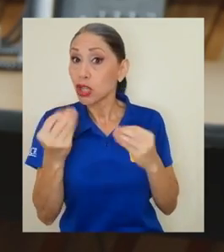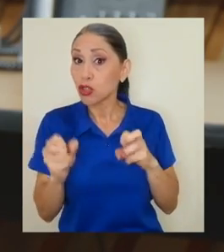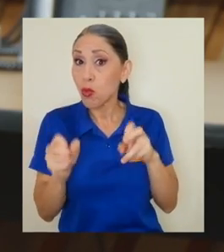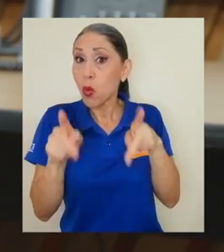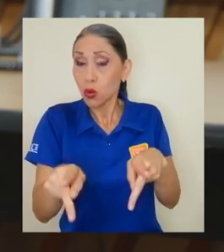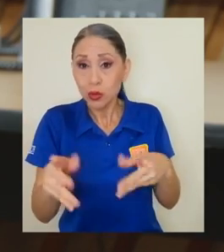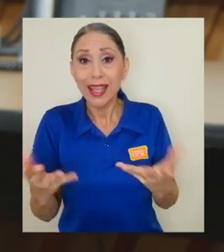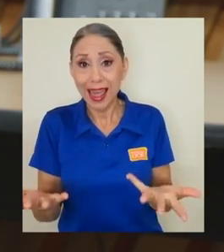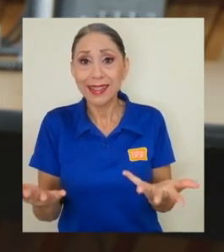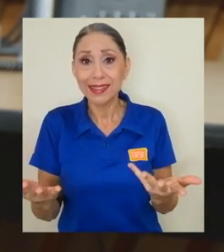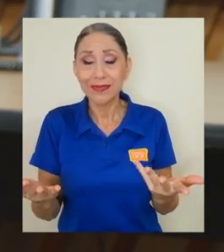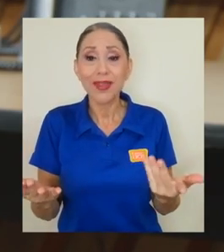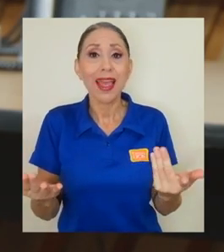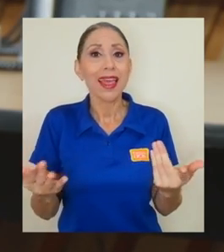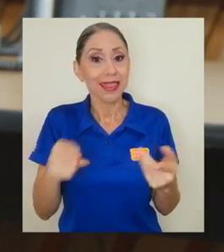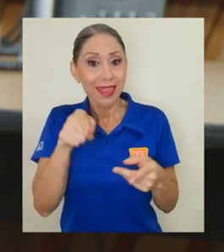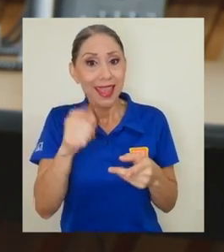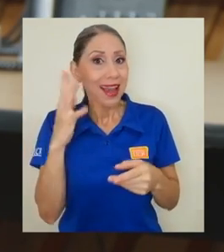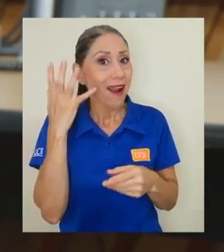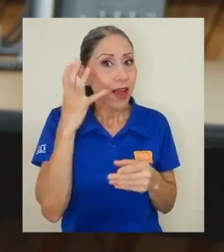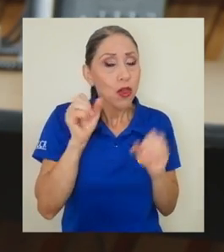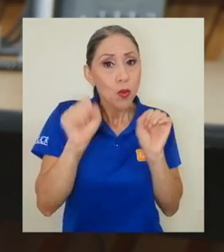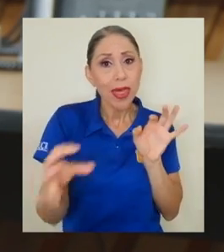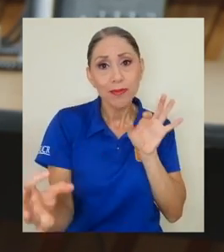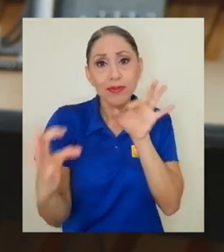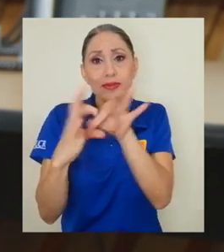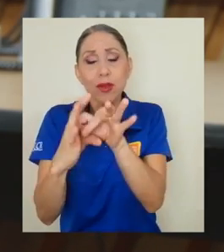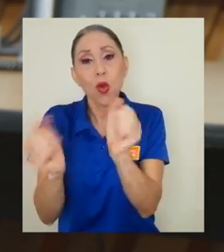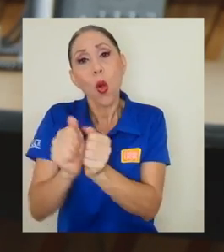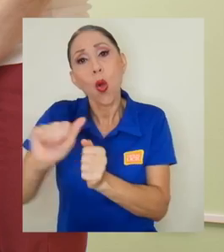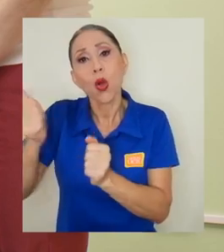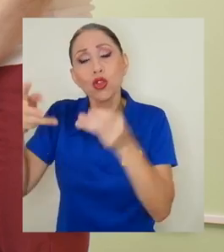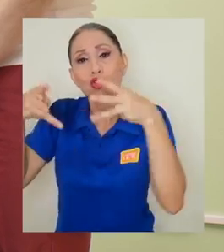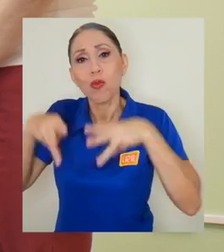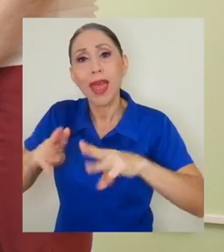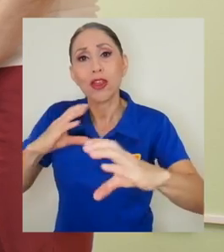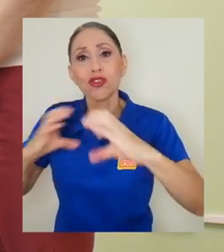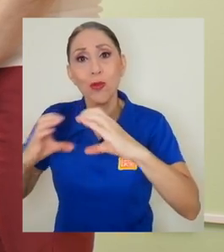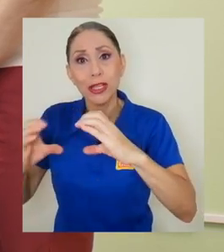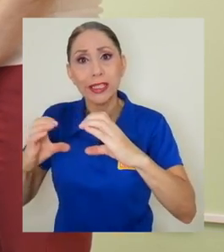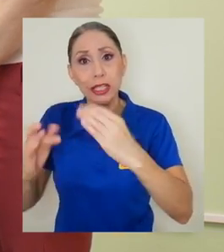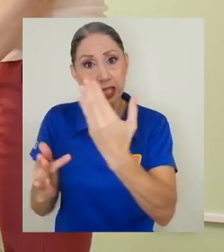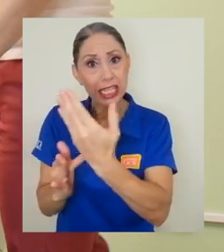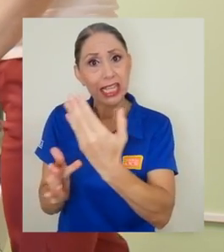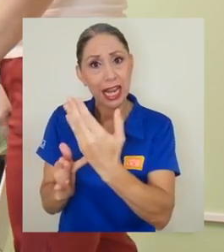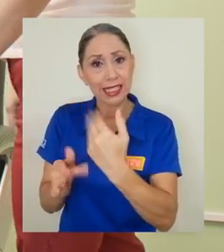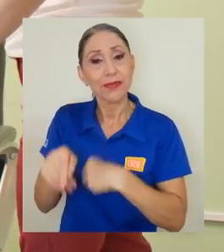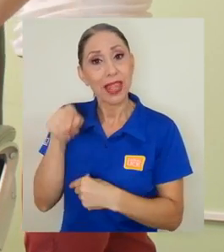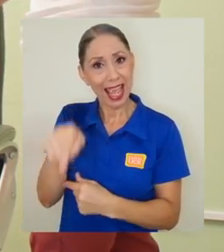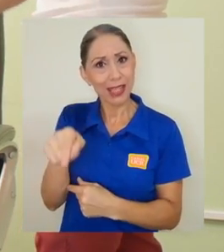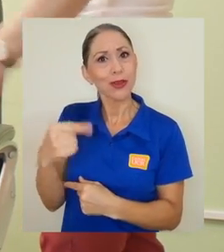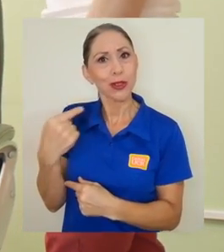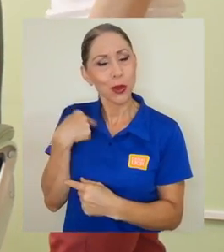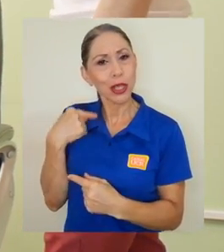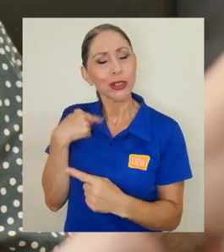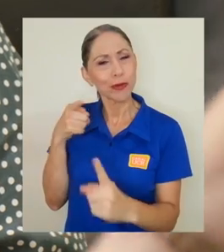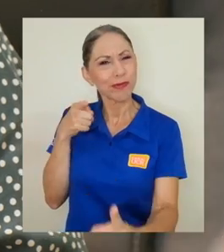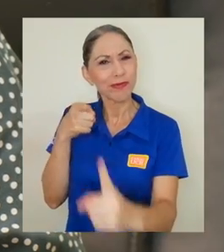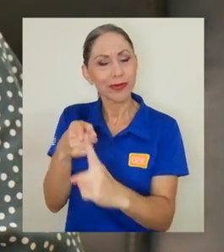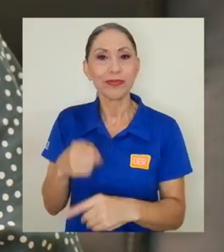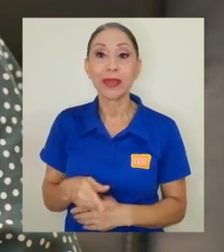incluso enlazarla con otros medios, con los medios digitales, que esa es también una de mis expectativas.